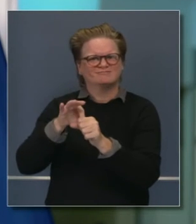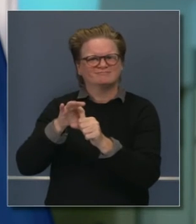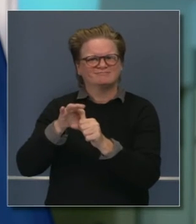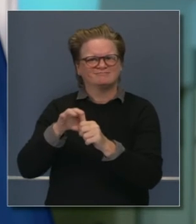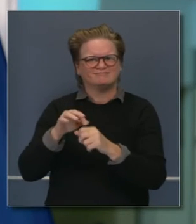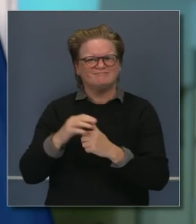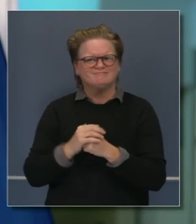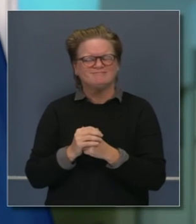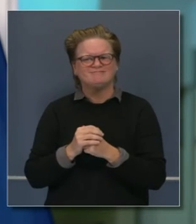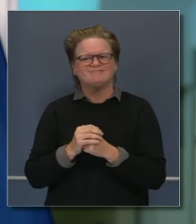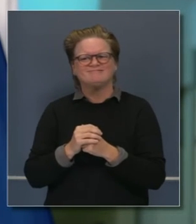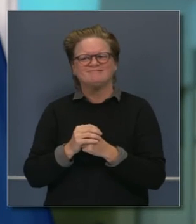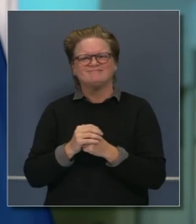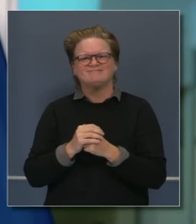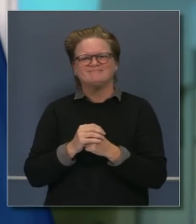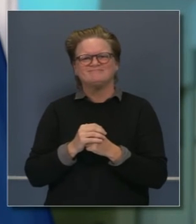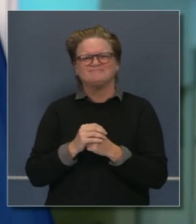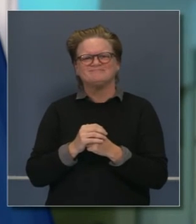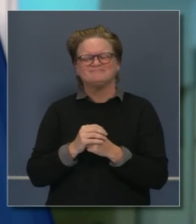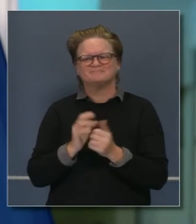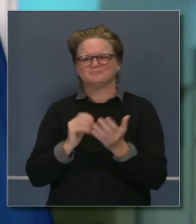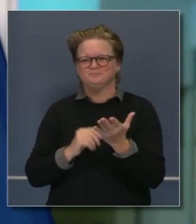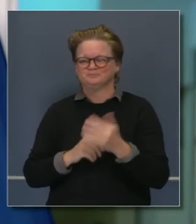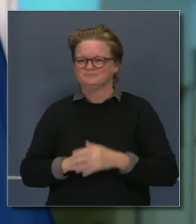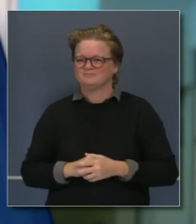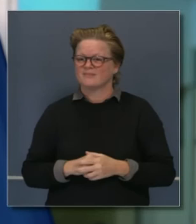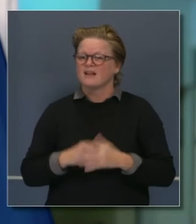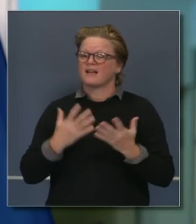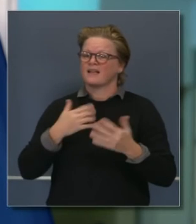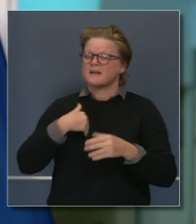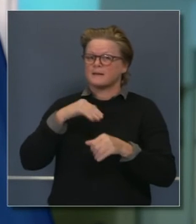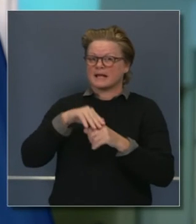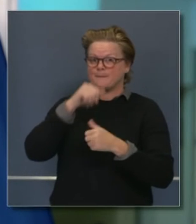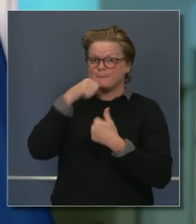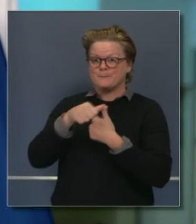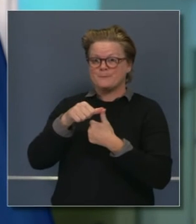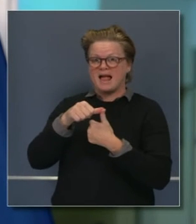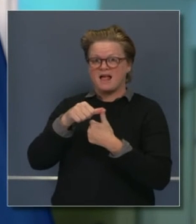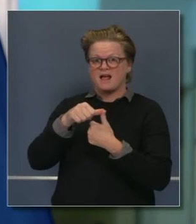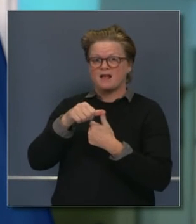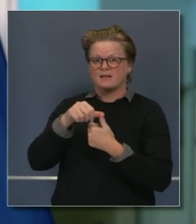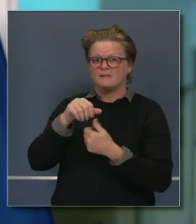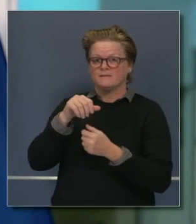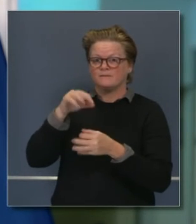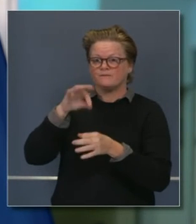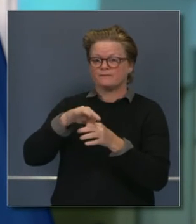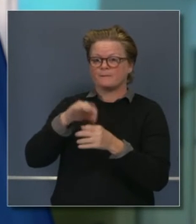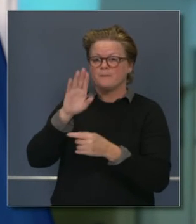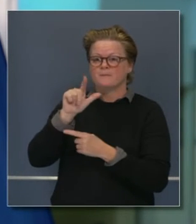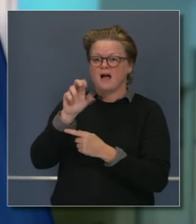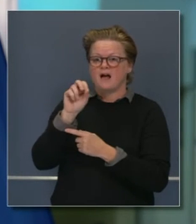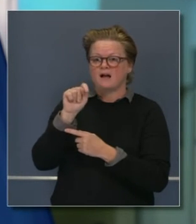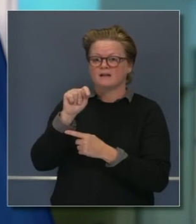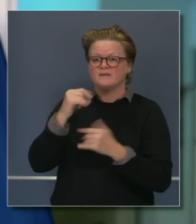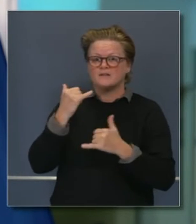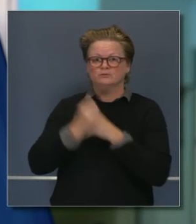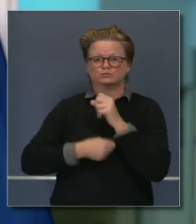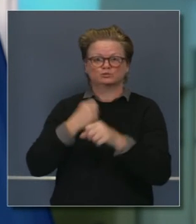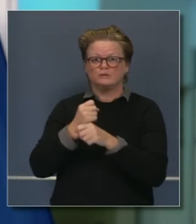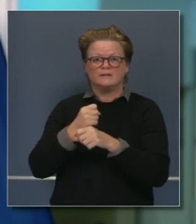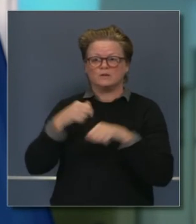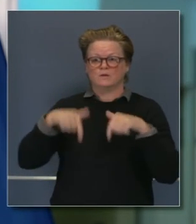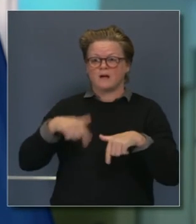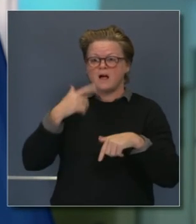de que sea algo permanente. ¿Qué nos puede decir? Pues no, estoy positivo. Como sabe, estuve de acuerdo con la votación por correo. sido